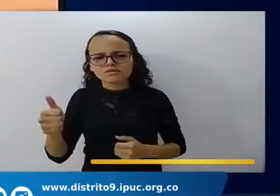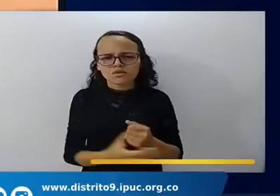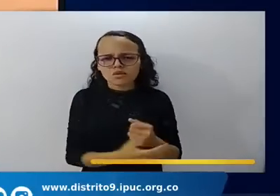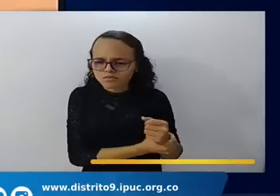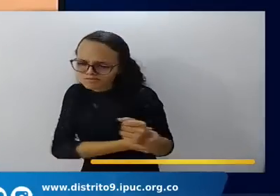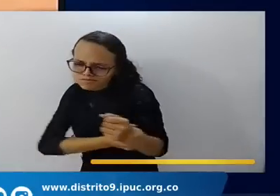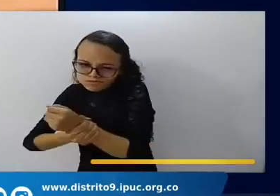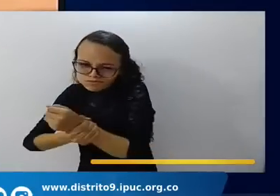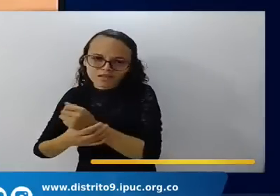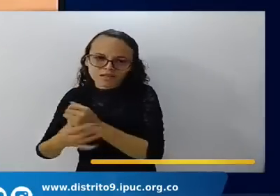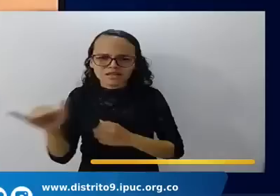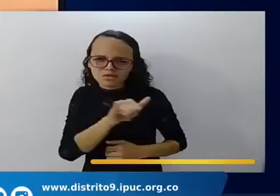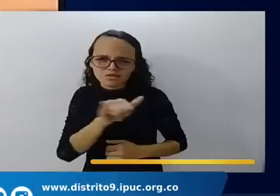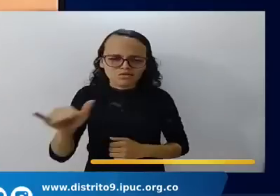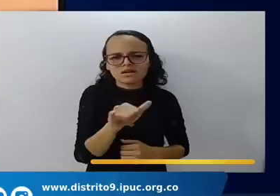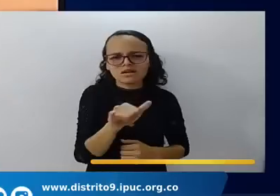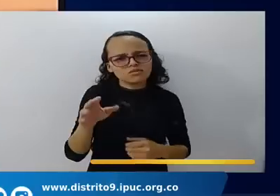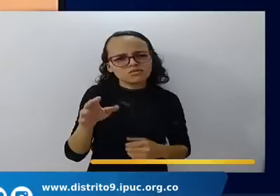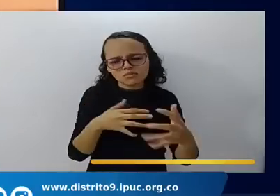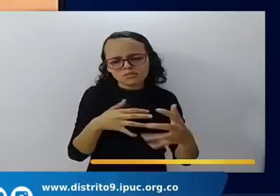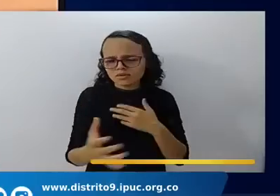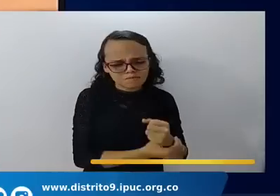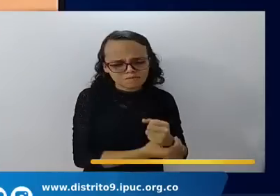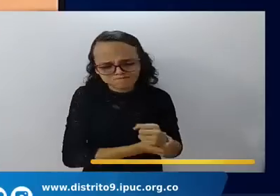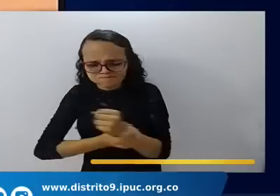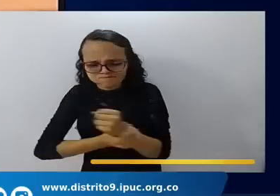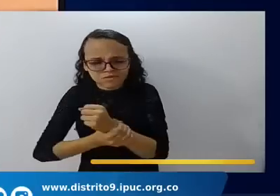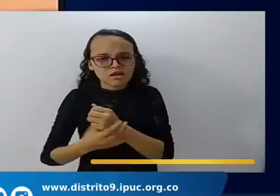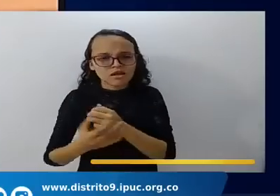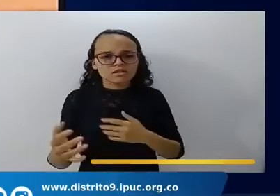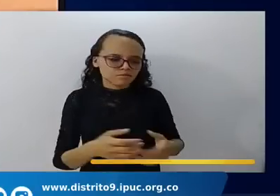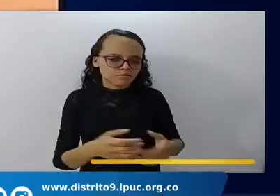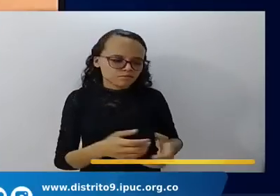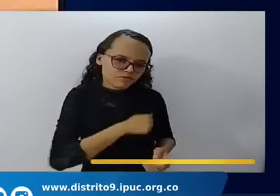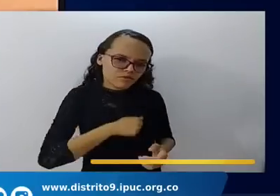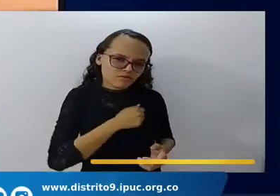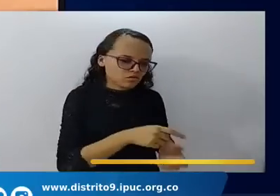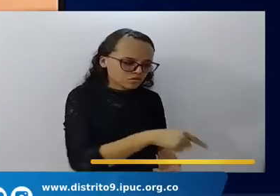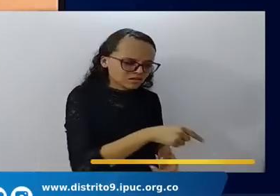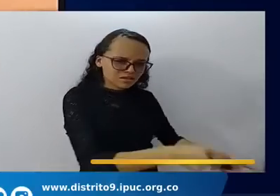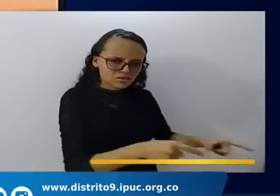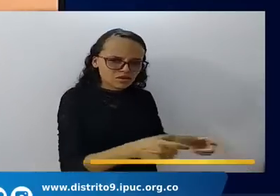arrastranos si es arrastras arrastras pero sácanos de aquí